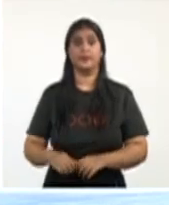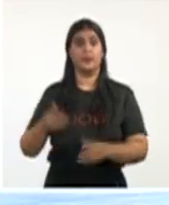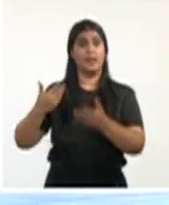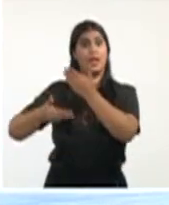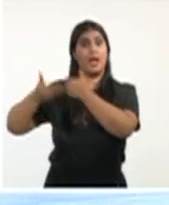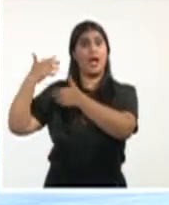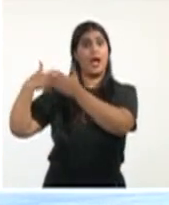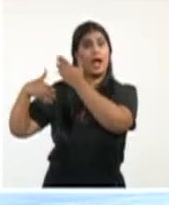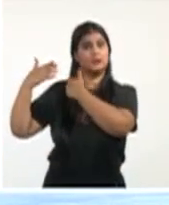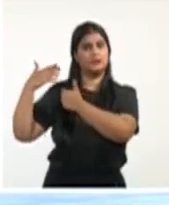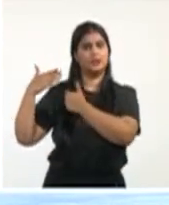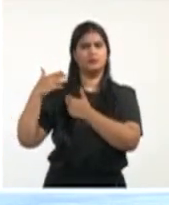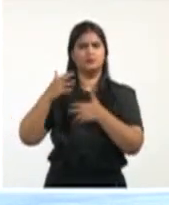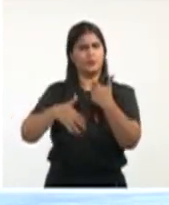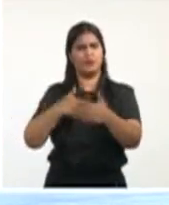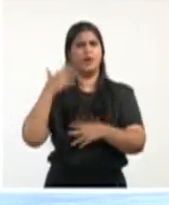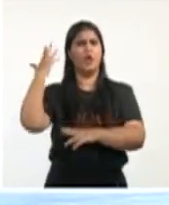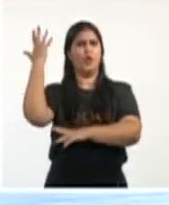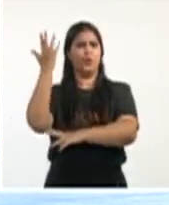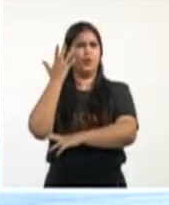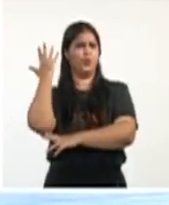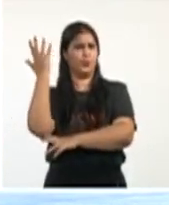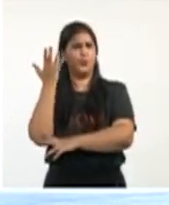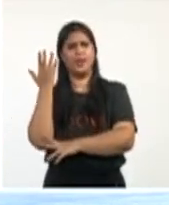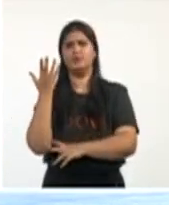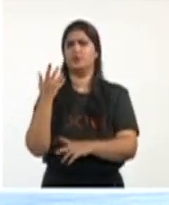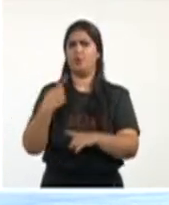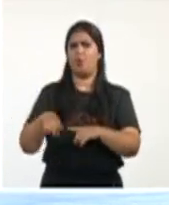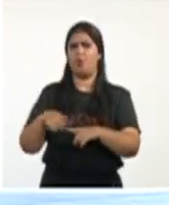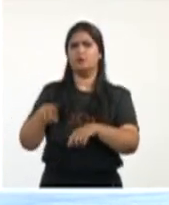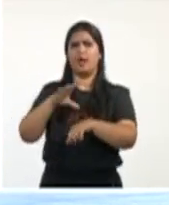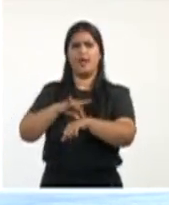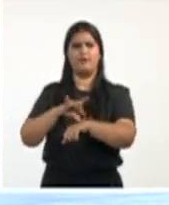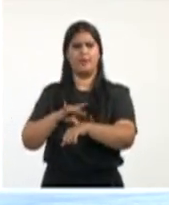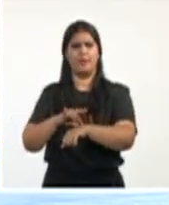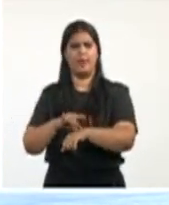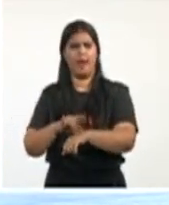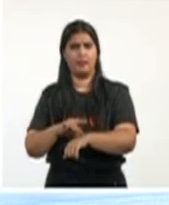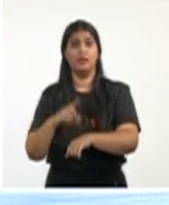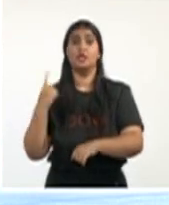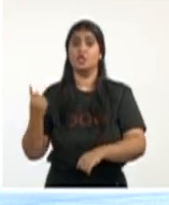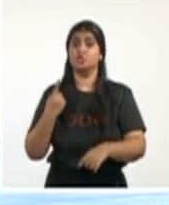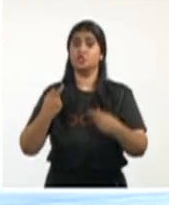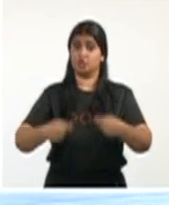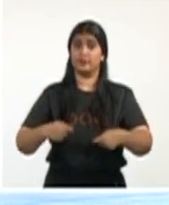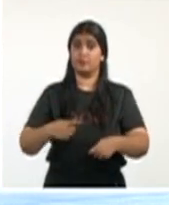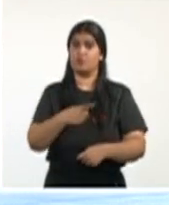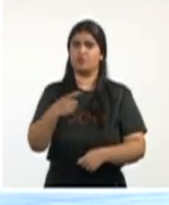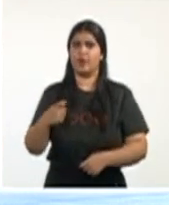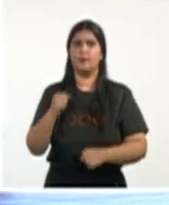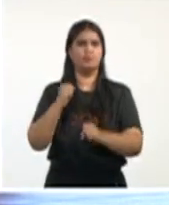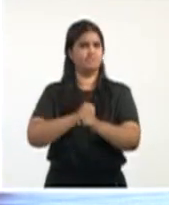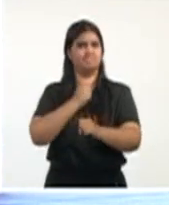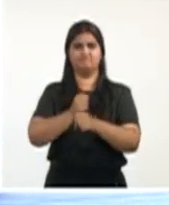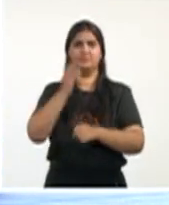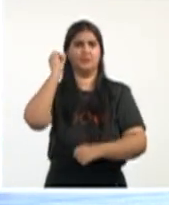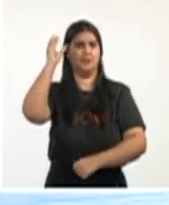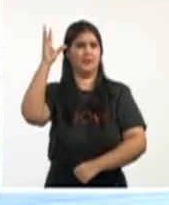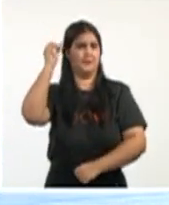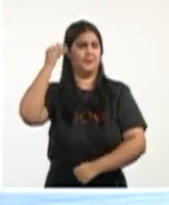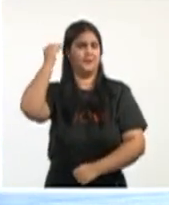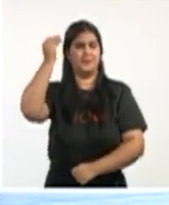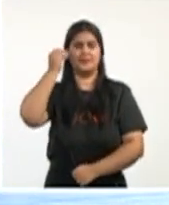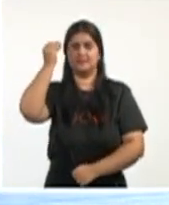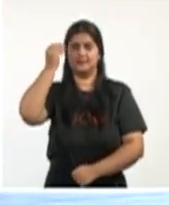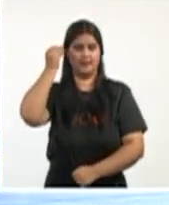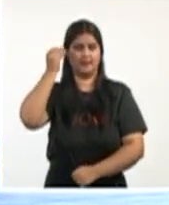determinadas enfermedades que ha permitido poner a prueba diferentes planes. Y ante el desconocimiento